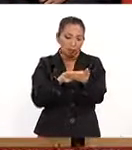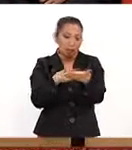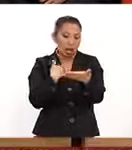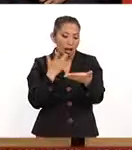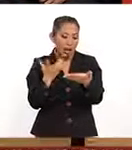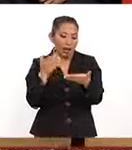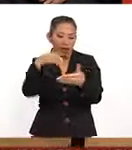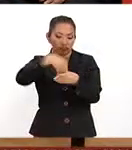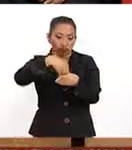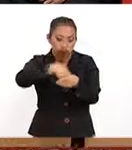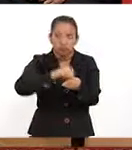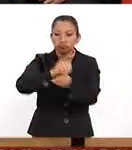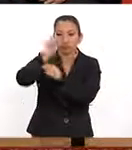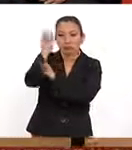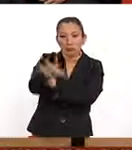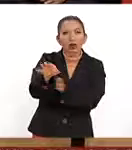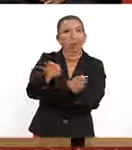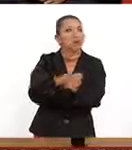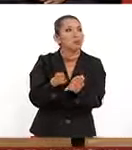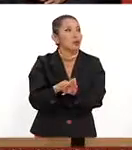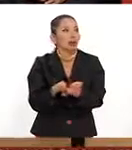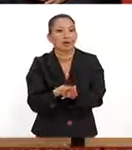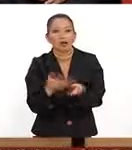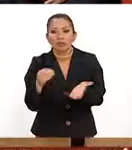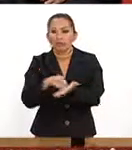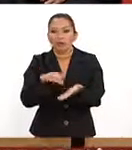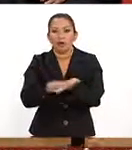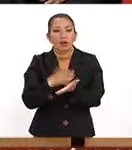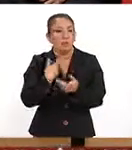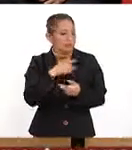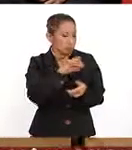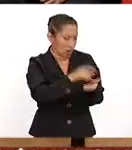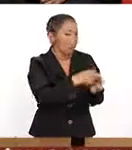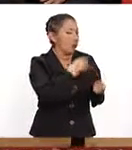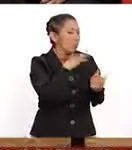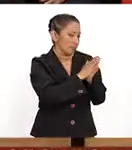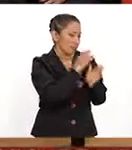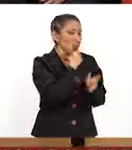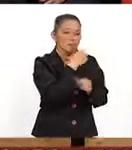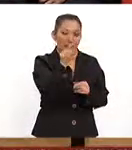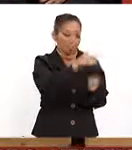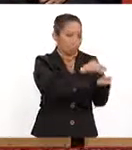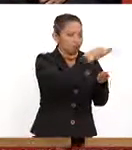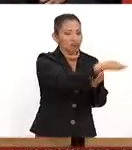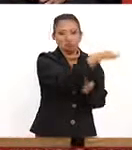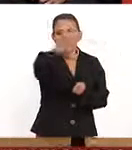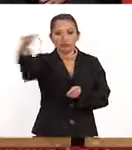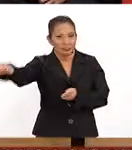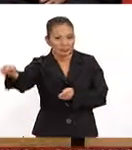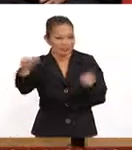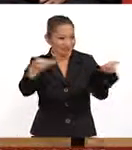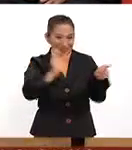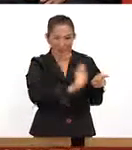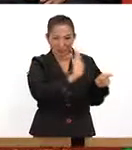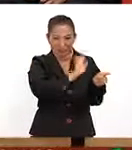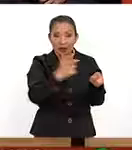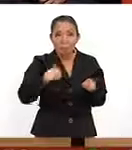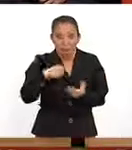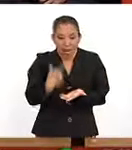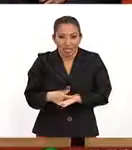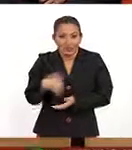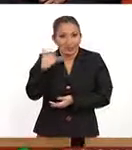un sobre, hacer una entrega. Es como contratar a un mensajero que va y te hace el favor de llevar una paquetería